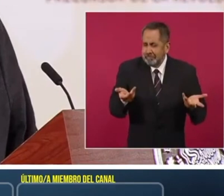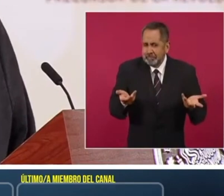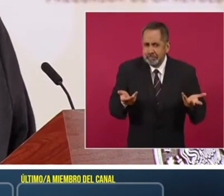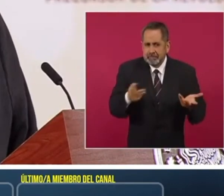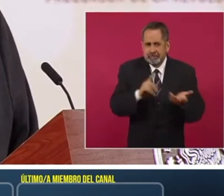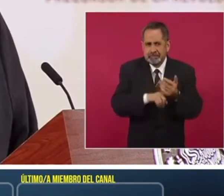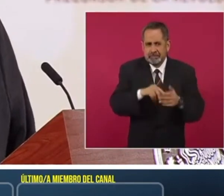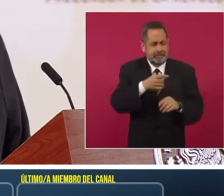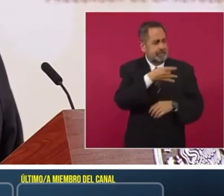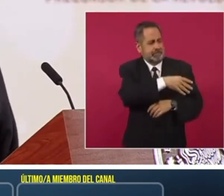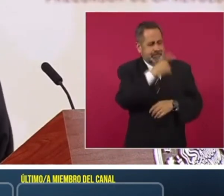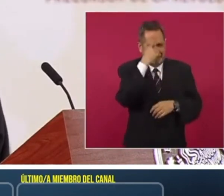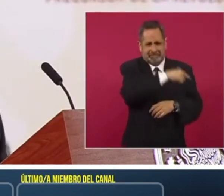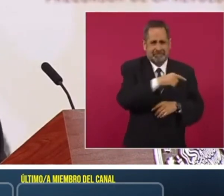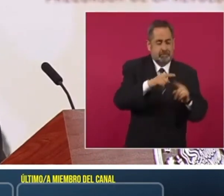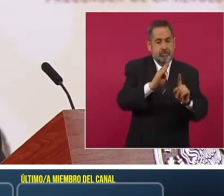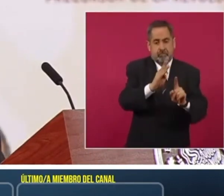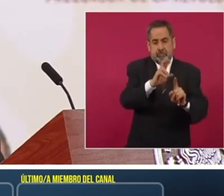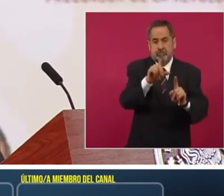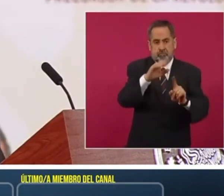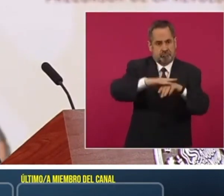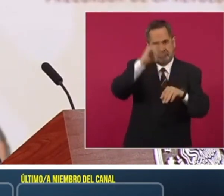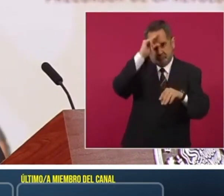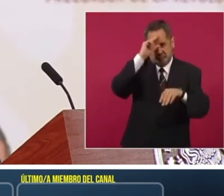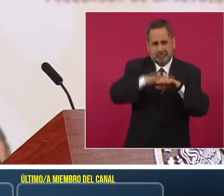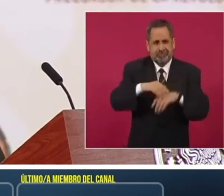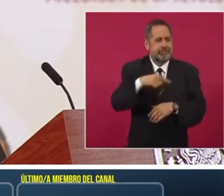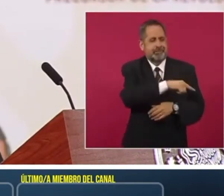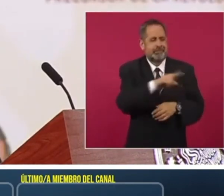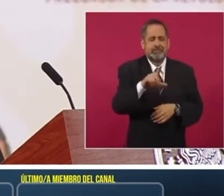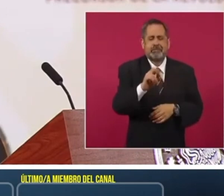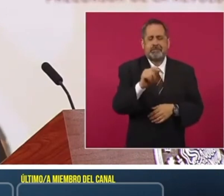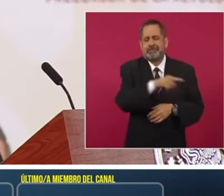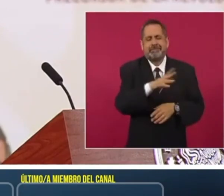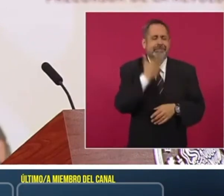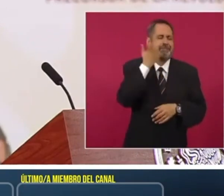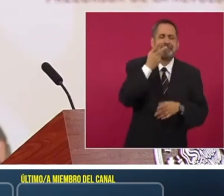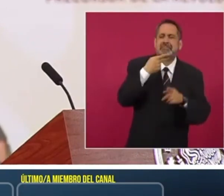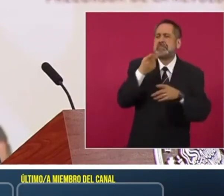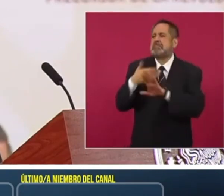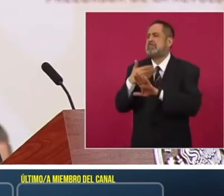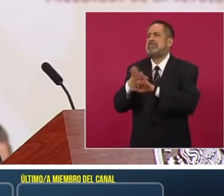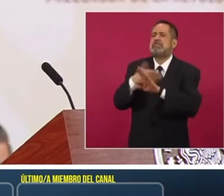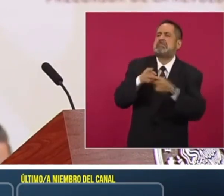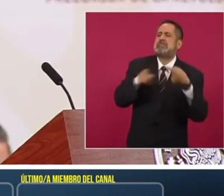más inteligente que Loret de Mola. Loret de Mola, ya lo dije, es golpeador, un mercenario.